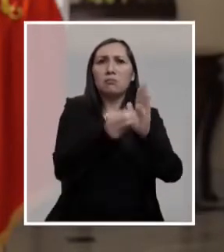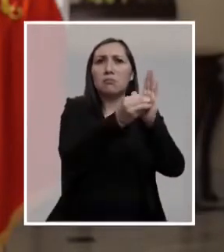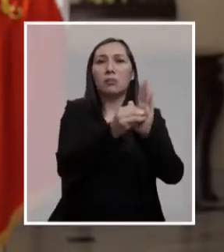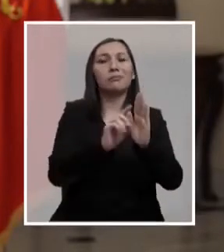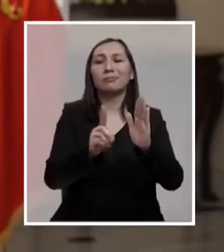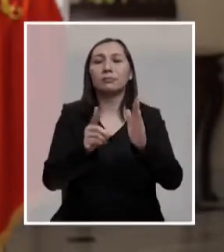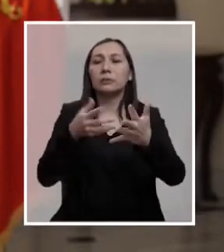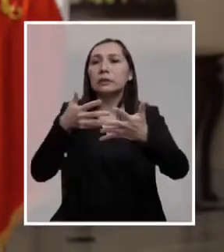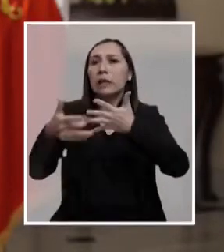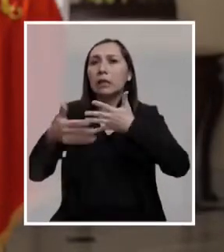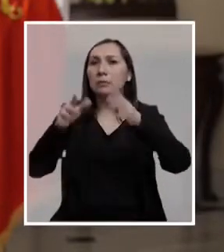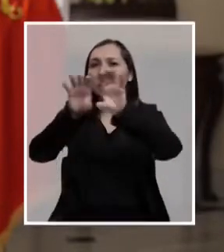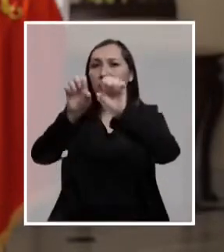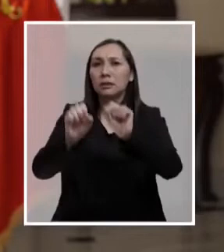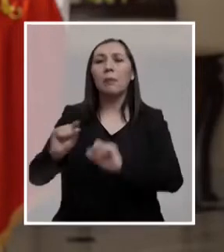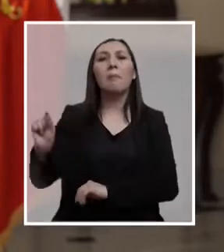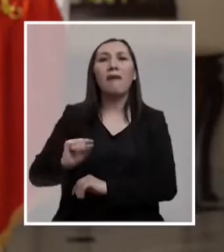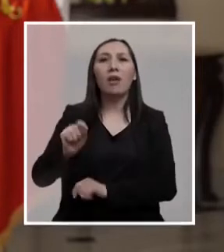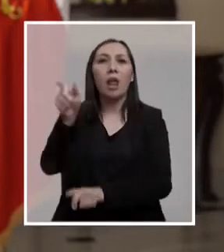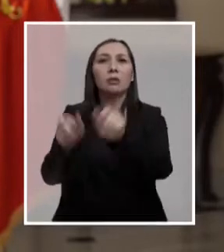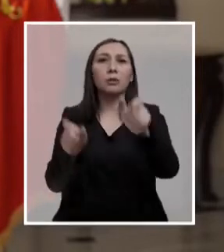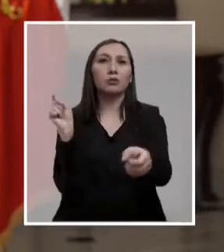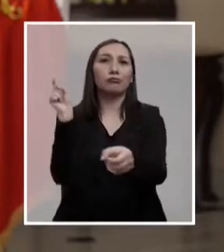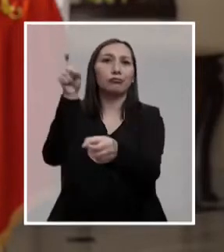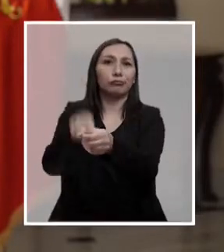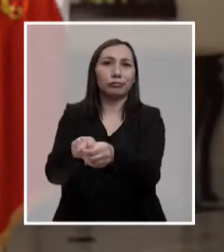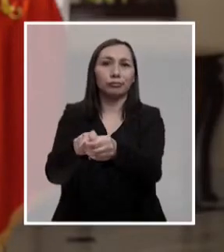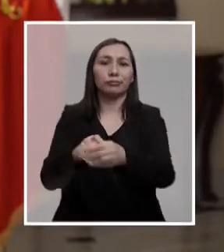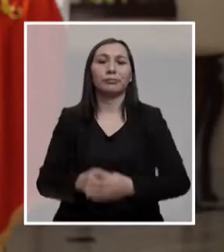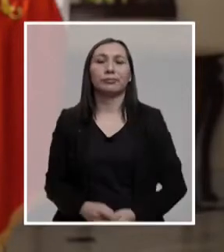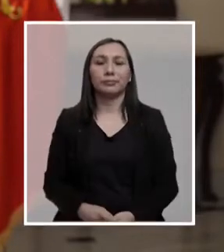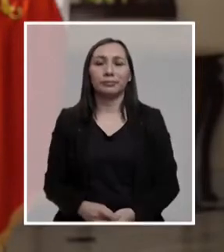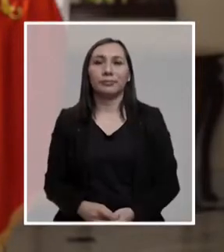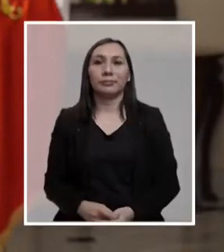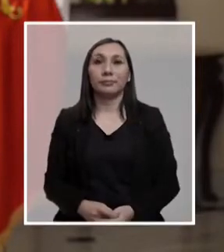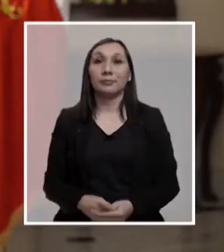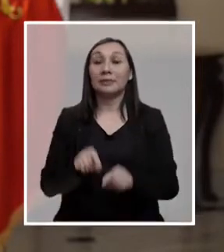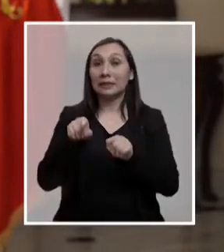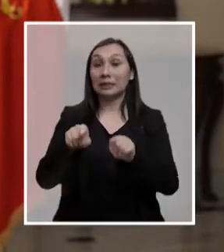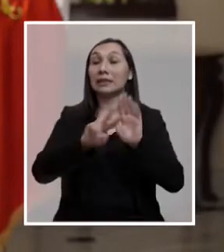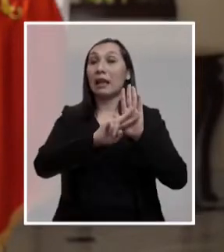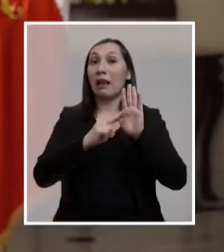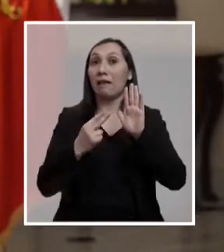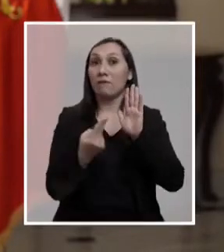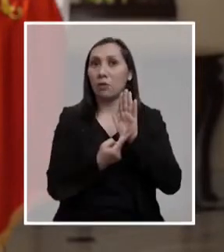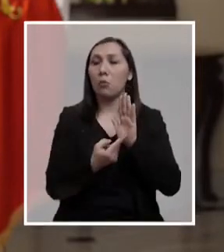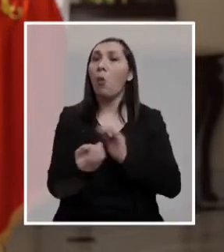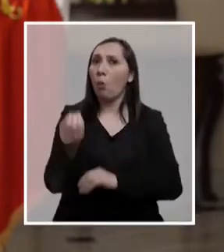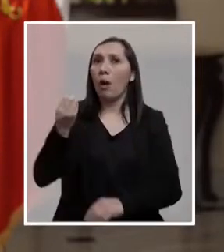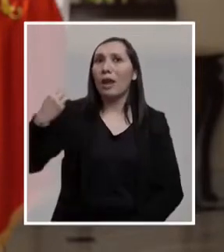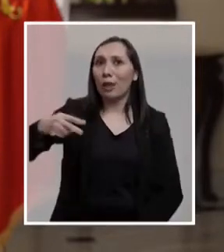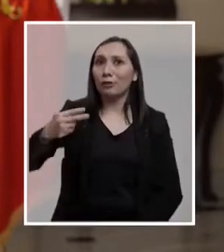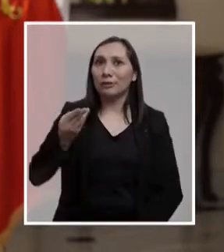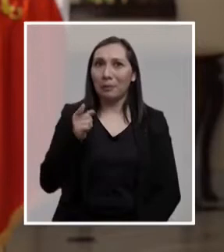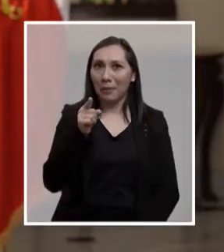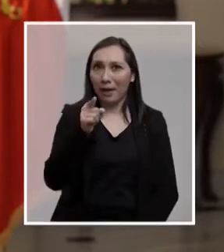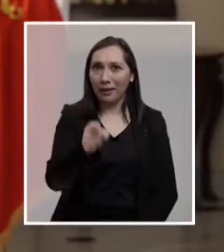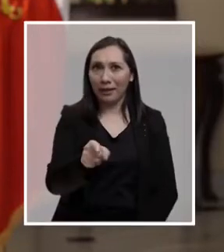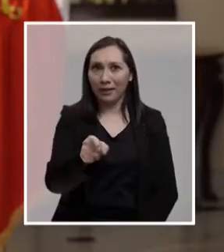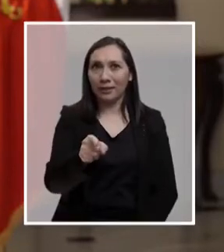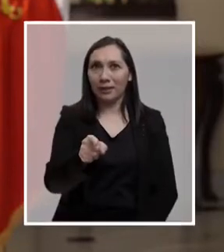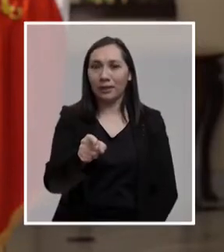manera hacia un sistema transparente y más barato para los afiliados. Esta reforma son buenas noticias para ti,